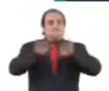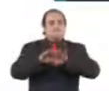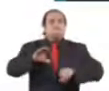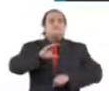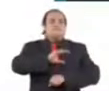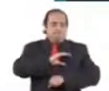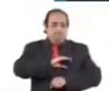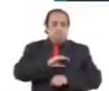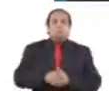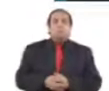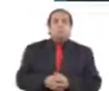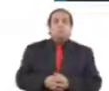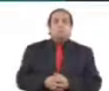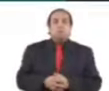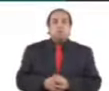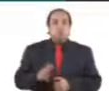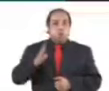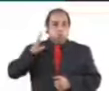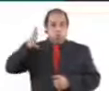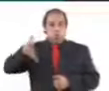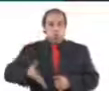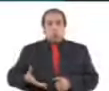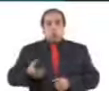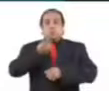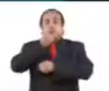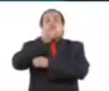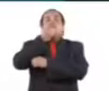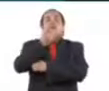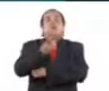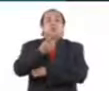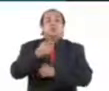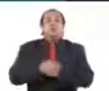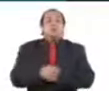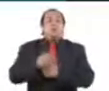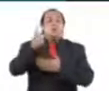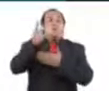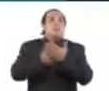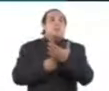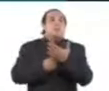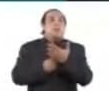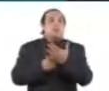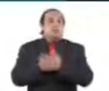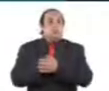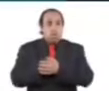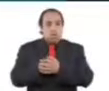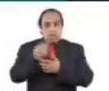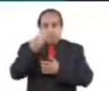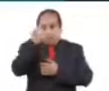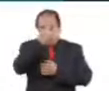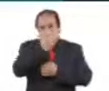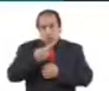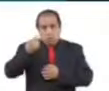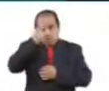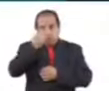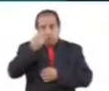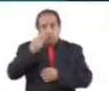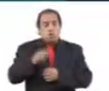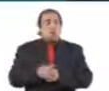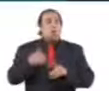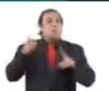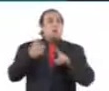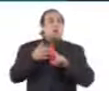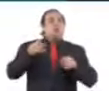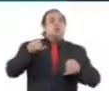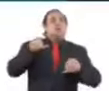apreciada. Orgullosamente les comparto que nuestro protocolo analítico para juzgar, para